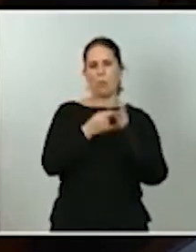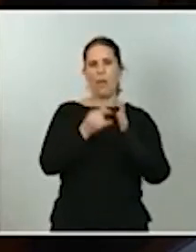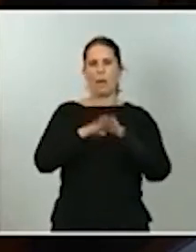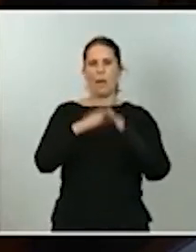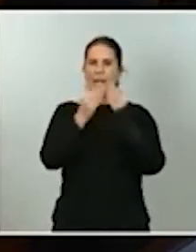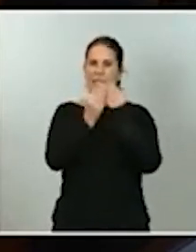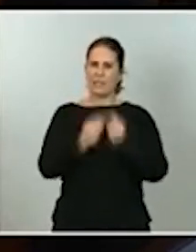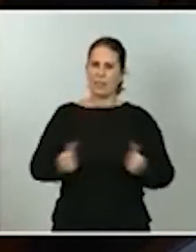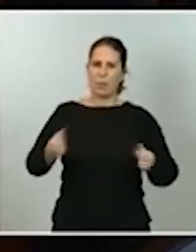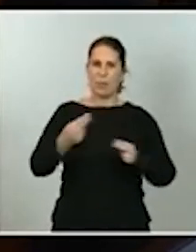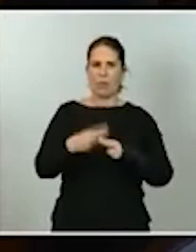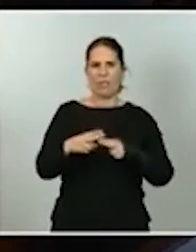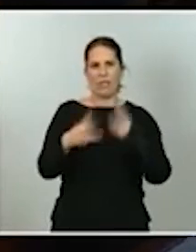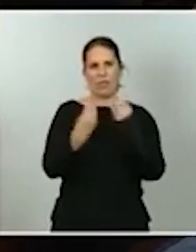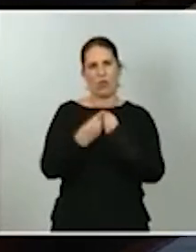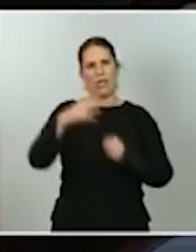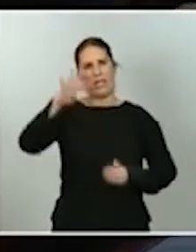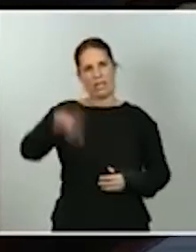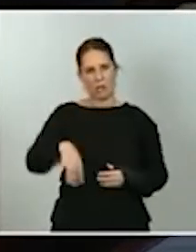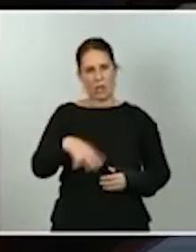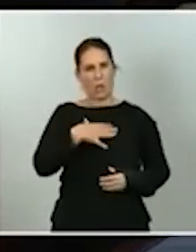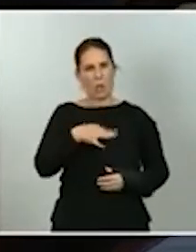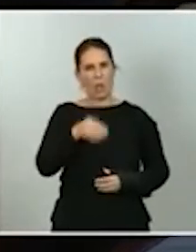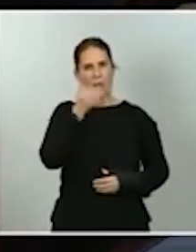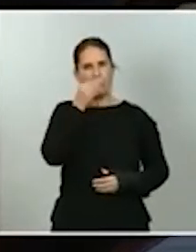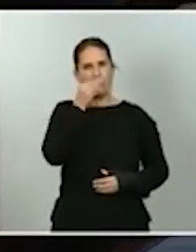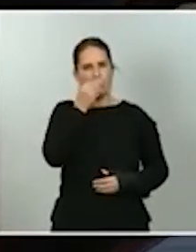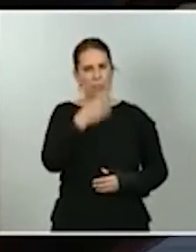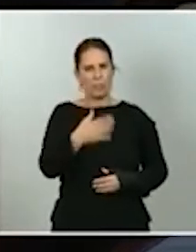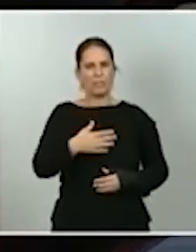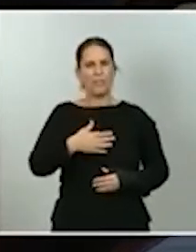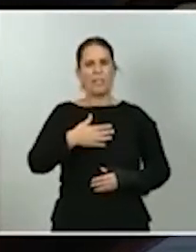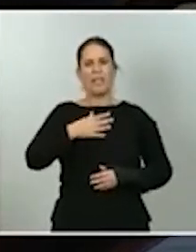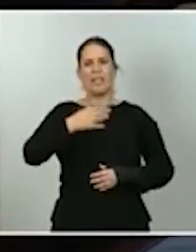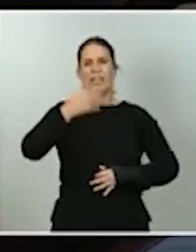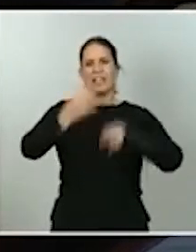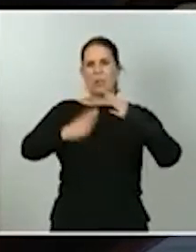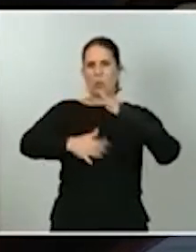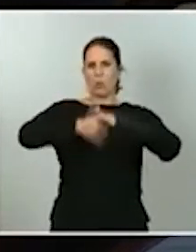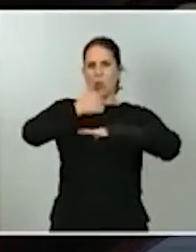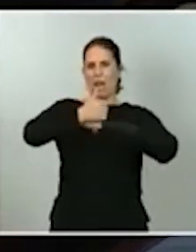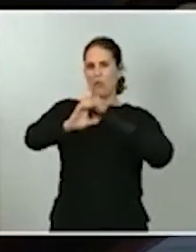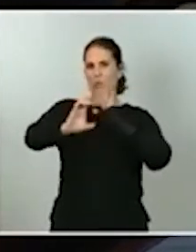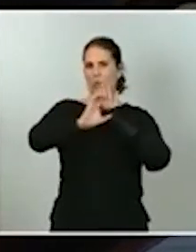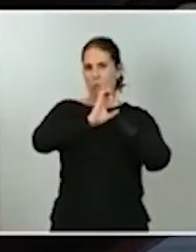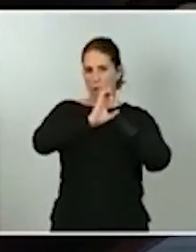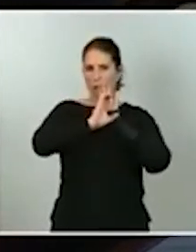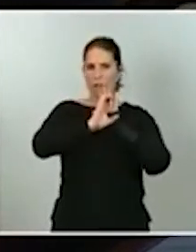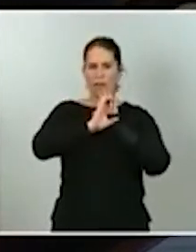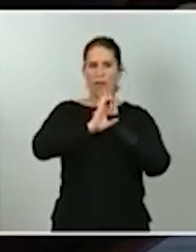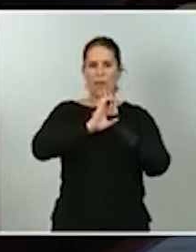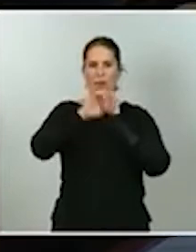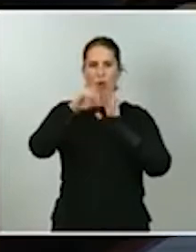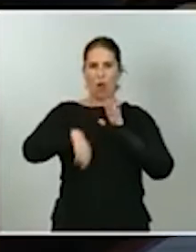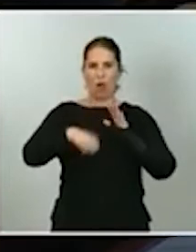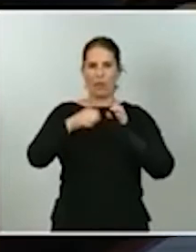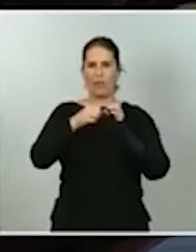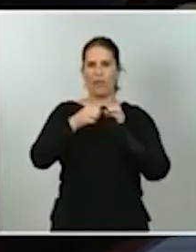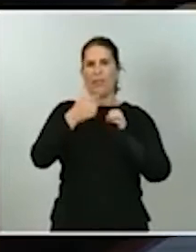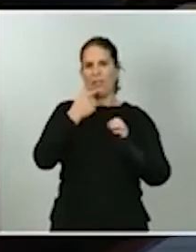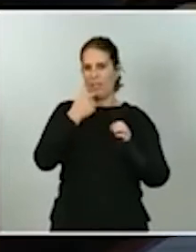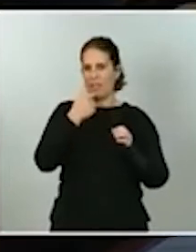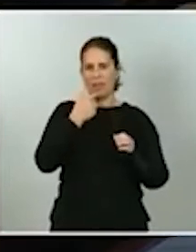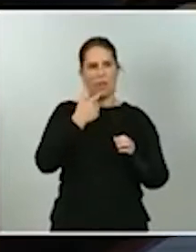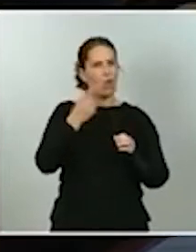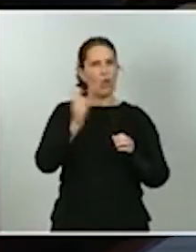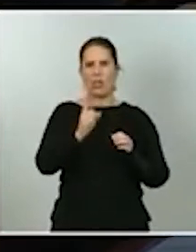Cataluña el hecho de que el Tribunal Constitucional haya declarado hoy inconstitucional una parte del plan